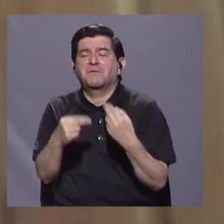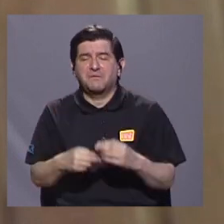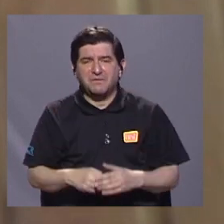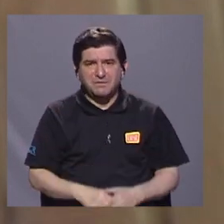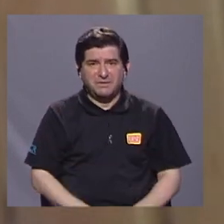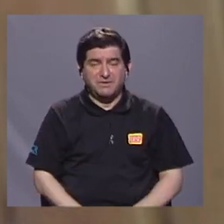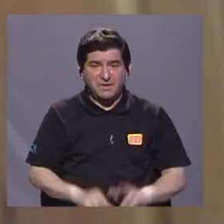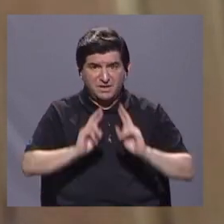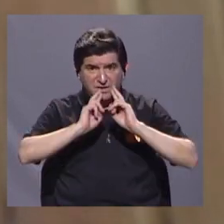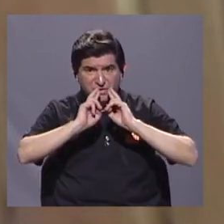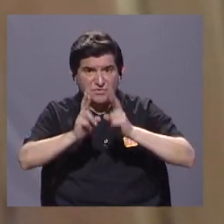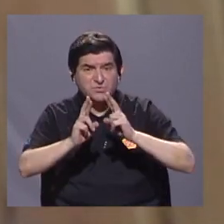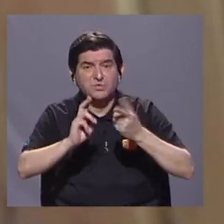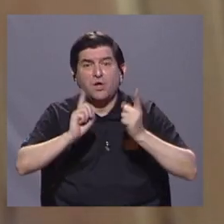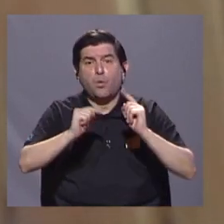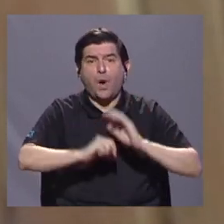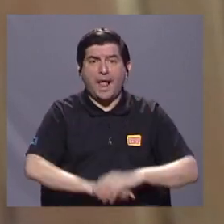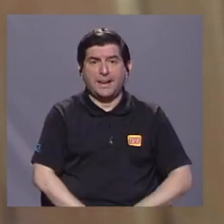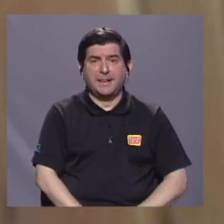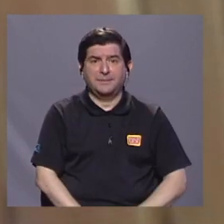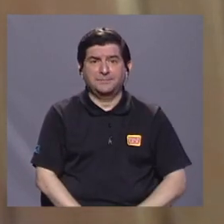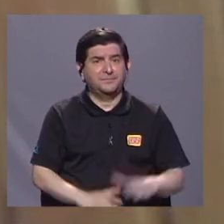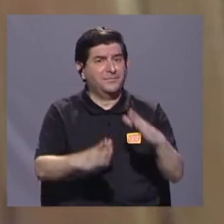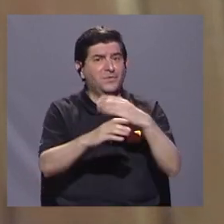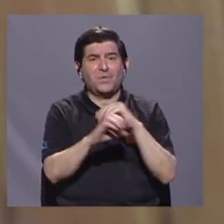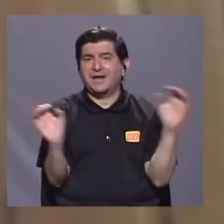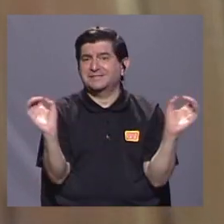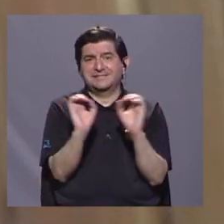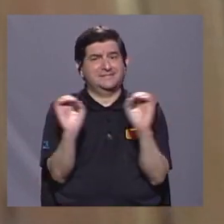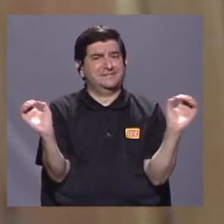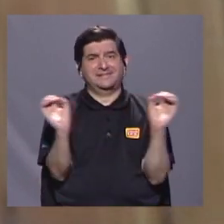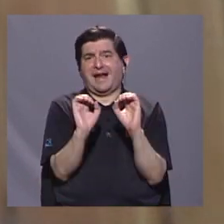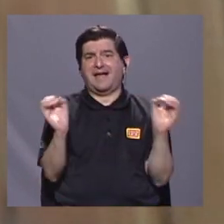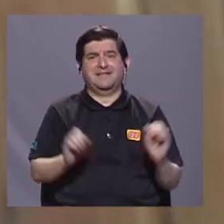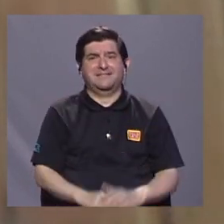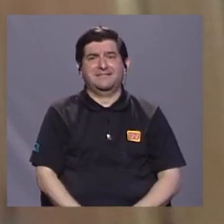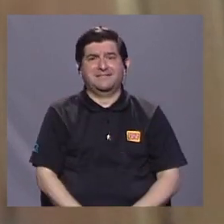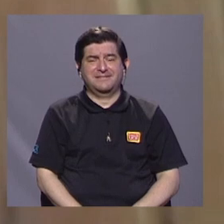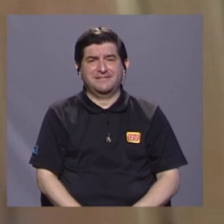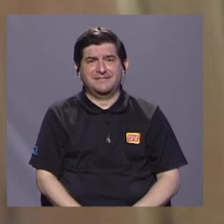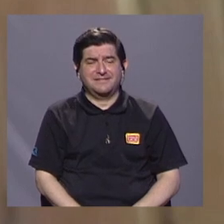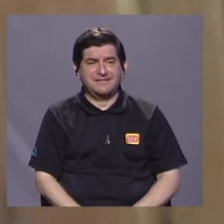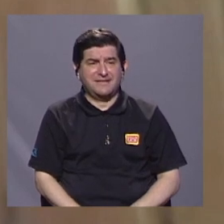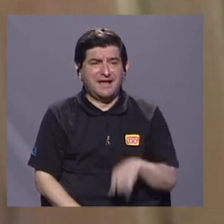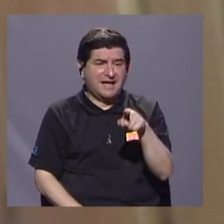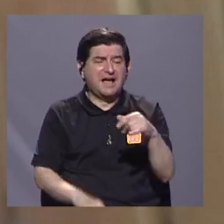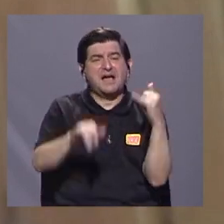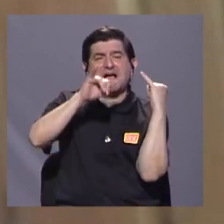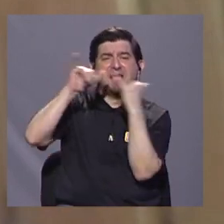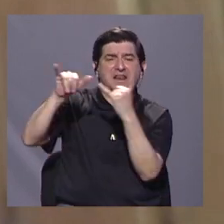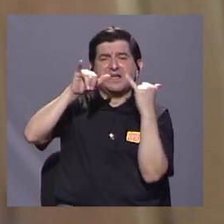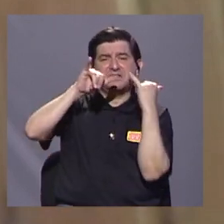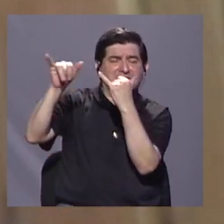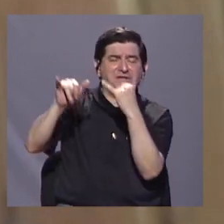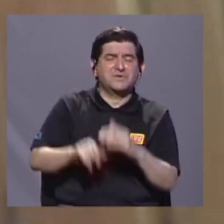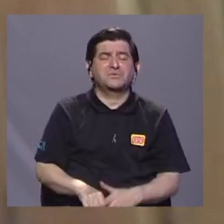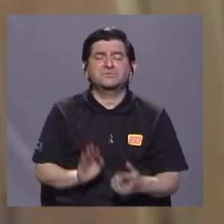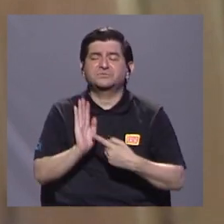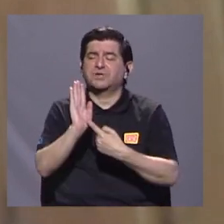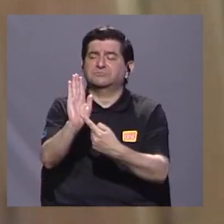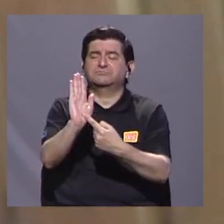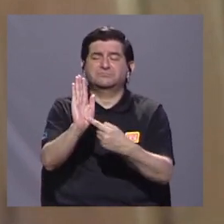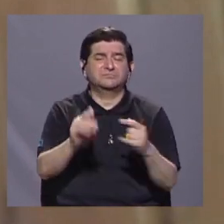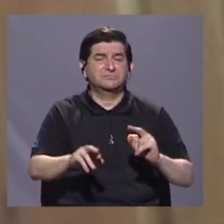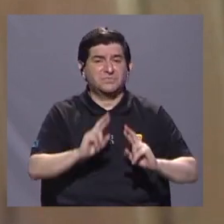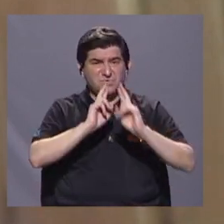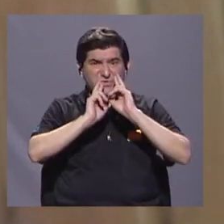pues el resultado, ¿cuál es? Pues no hacemos absolutamente nada. Ahí están las citadas, que son las denuncias presentadas y que no tienen